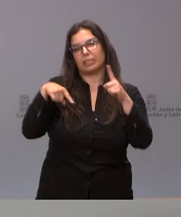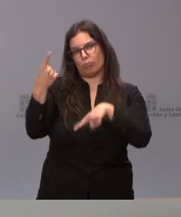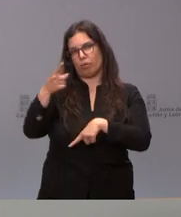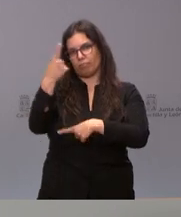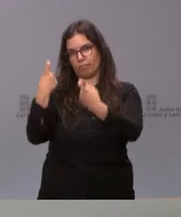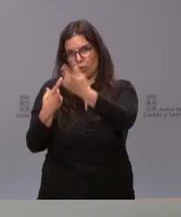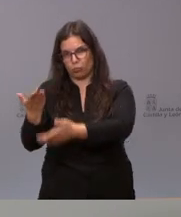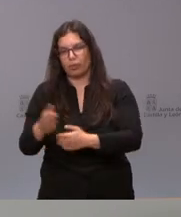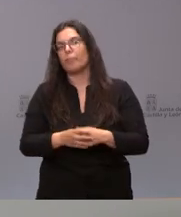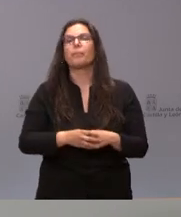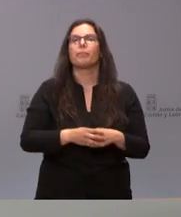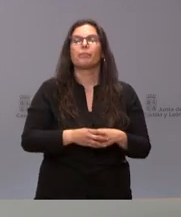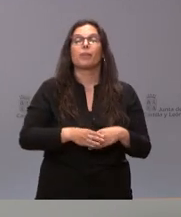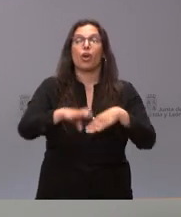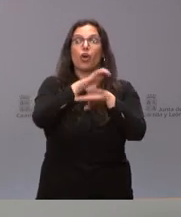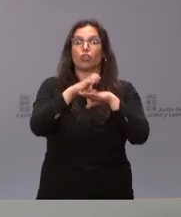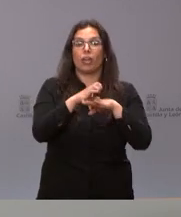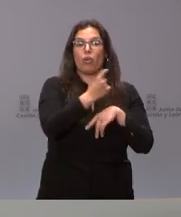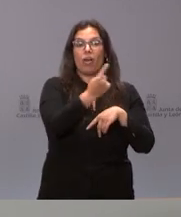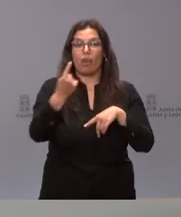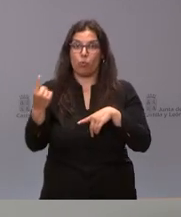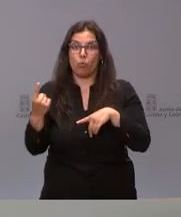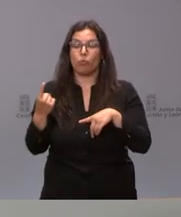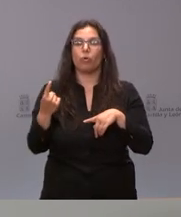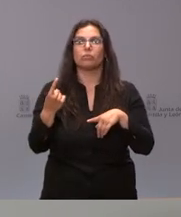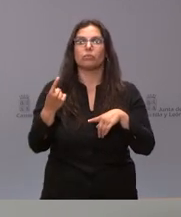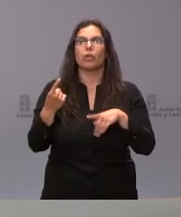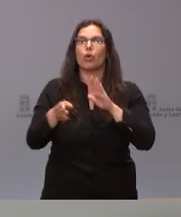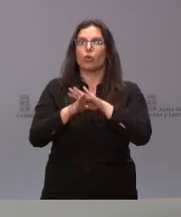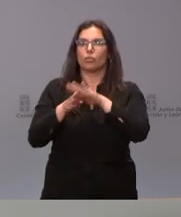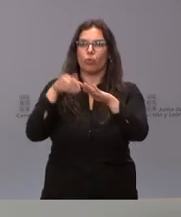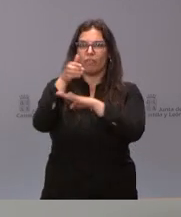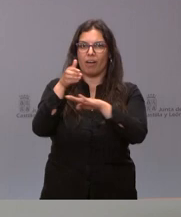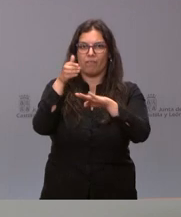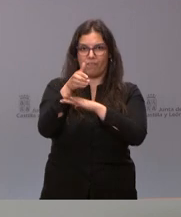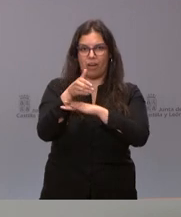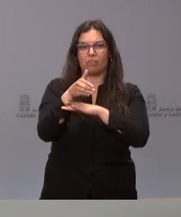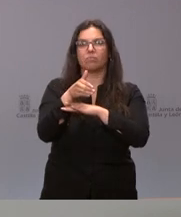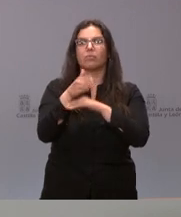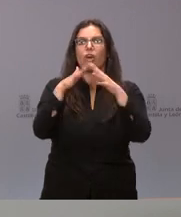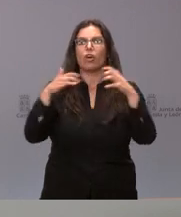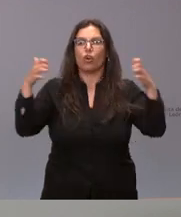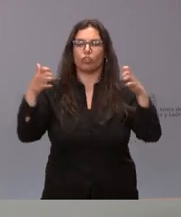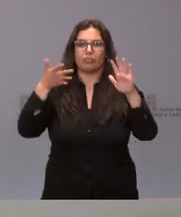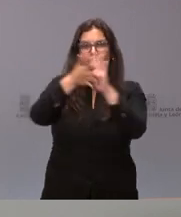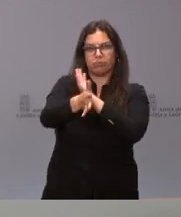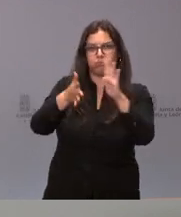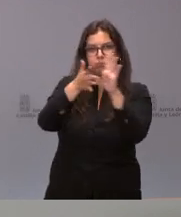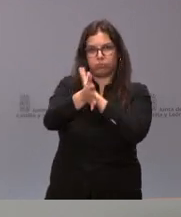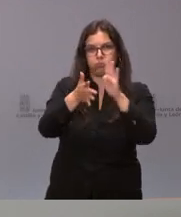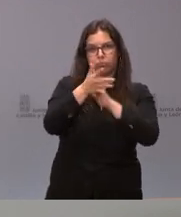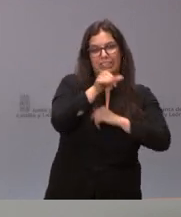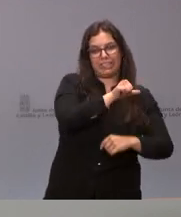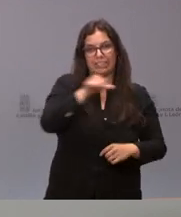de la comparecencia de los consejeros de la Junta de Castilla y León. Los consejeros acaban esta semana. El vicepresidente lo completará